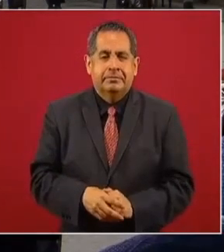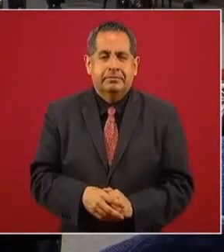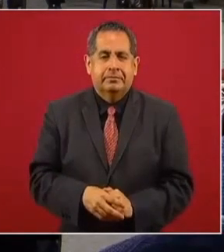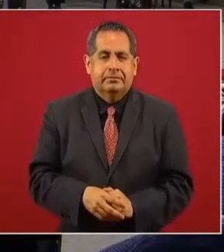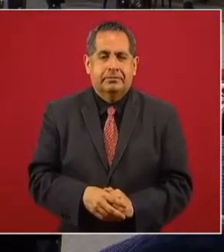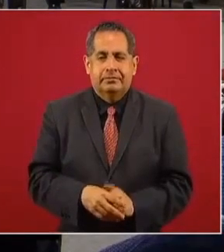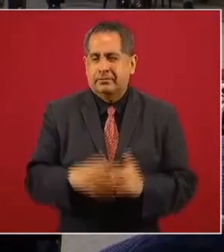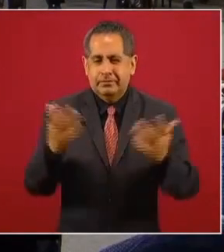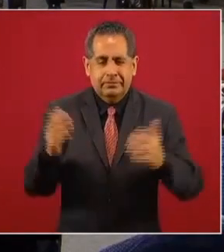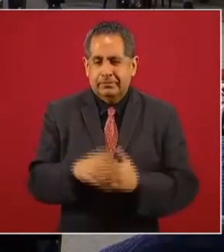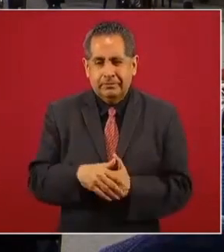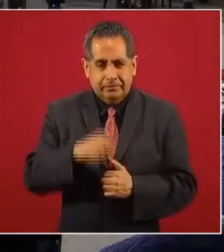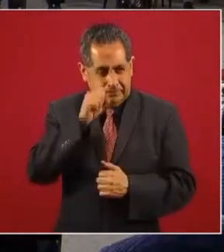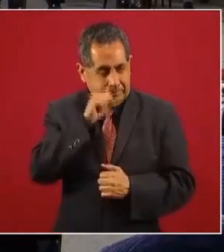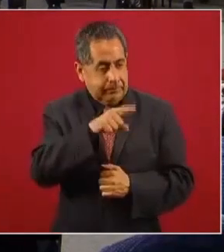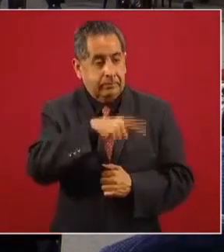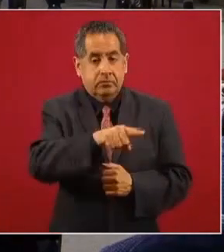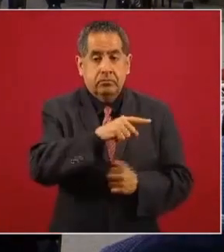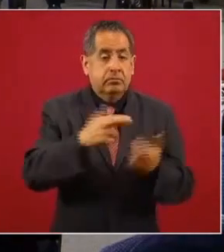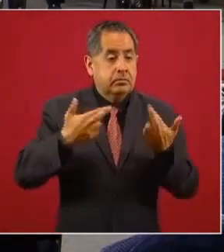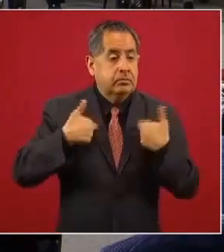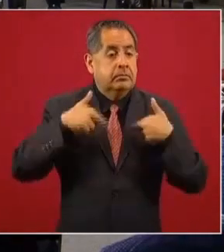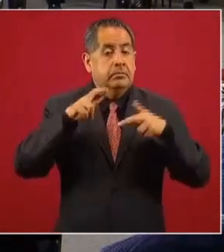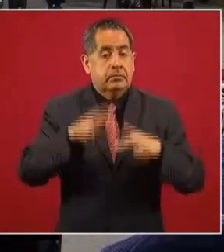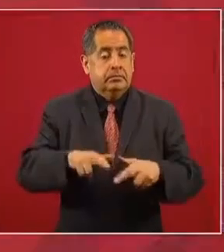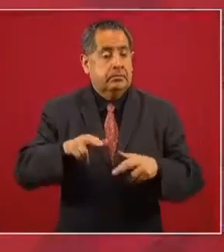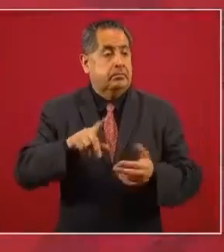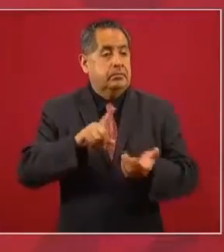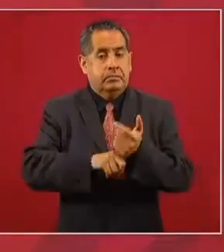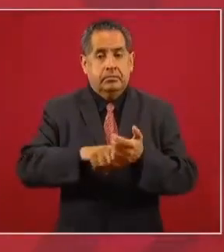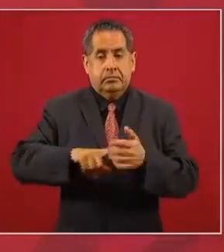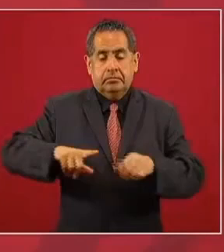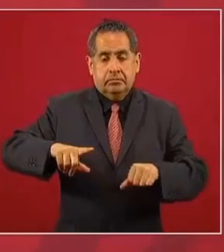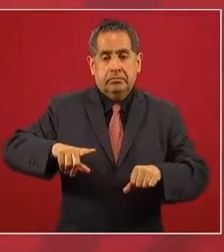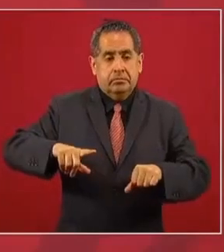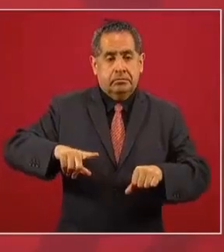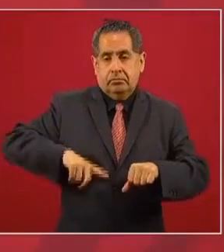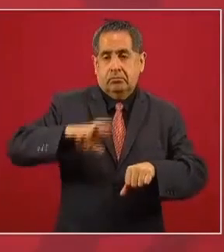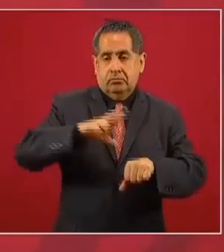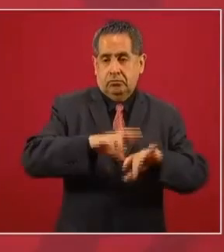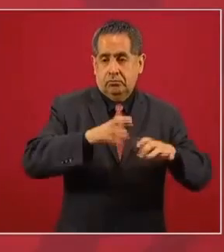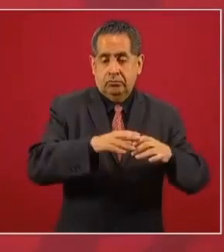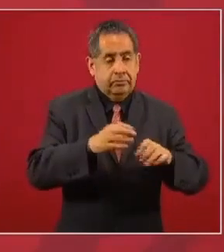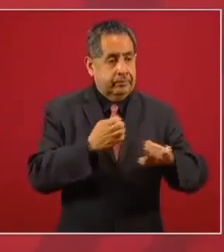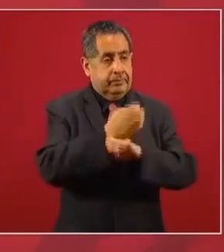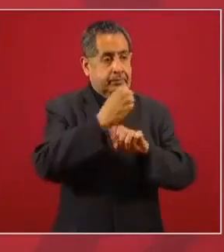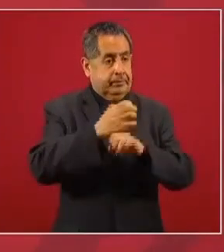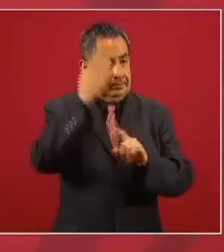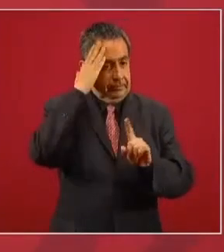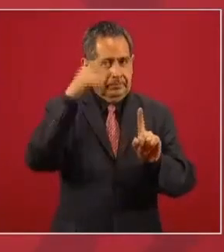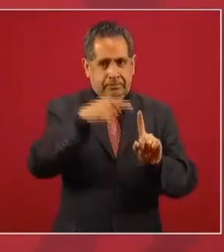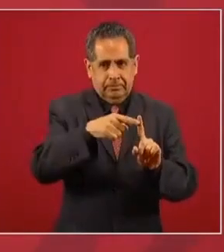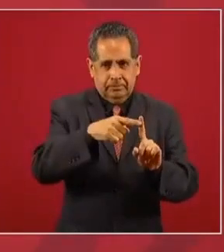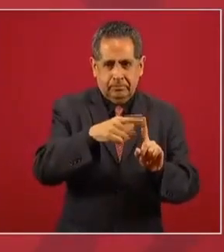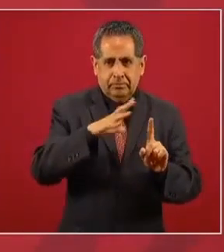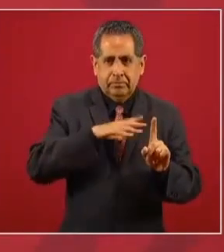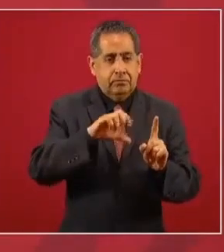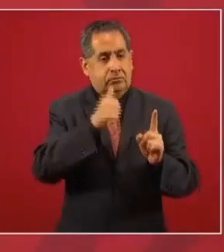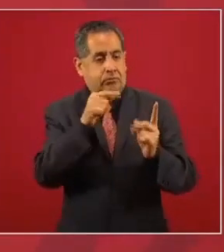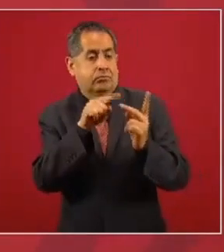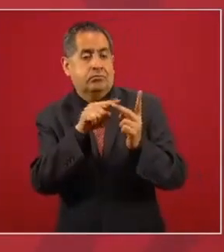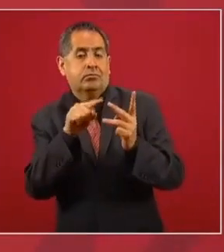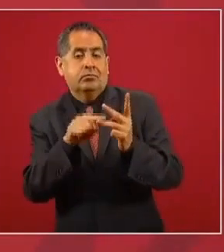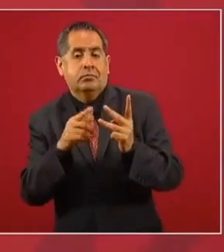Además, ellos son representantes del Ejecutivo en el Estado. Existen otros dos